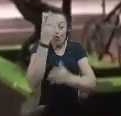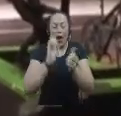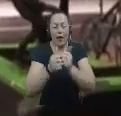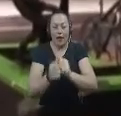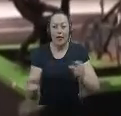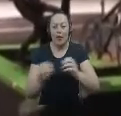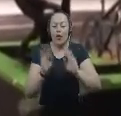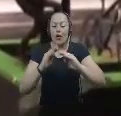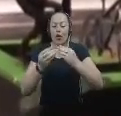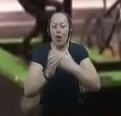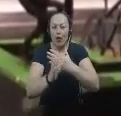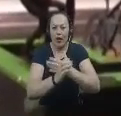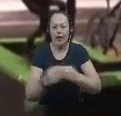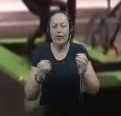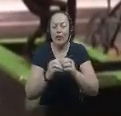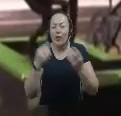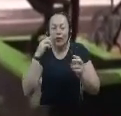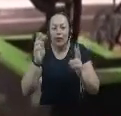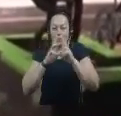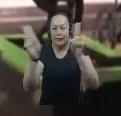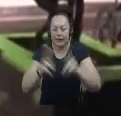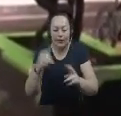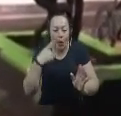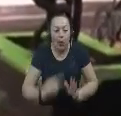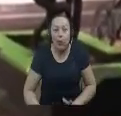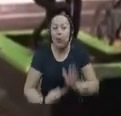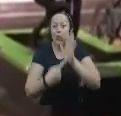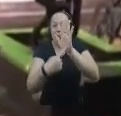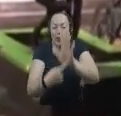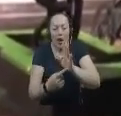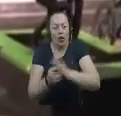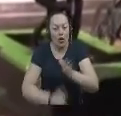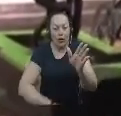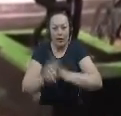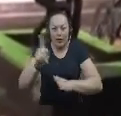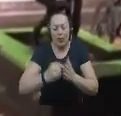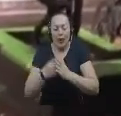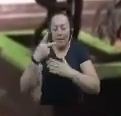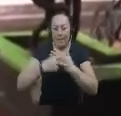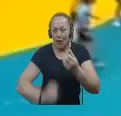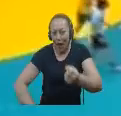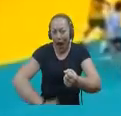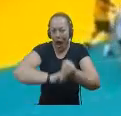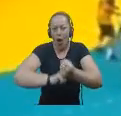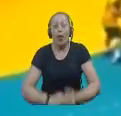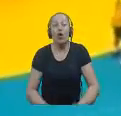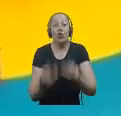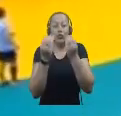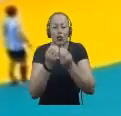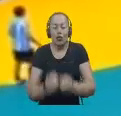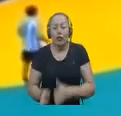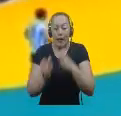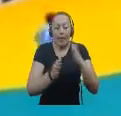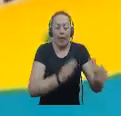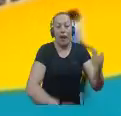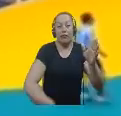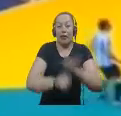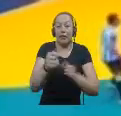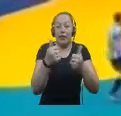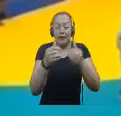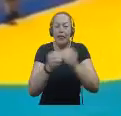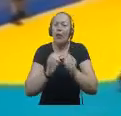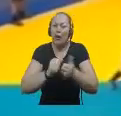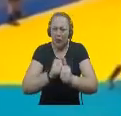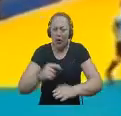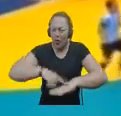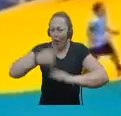el colegio Apareció una plataforma de Sopérate y nos vinculamos con este proyecto que hemos tenido bastante avance con ello Es un deporte